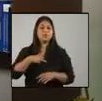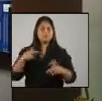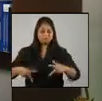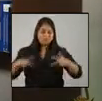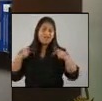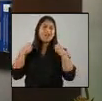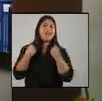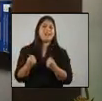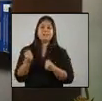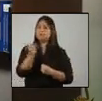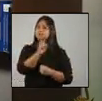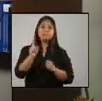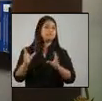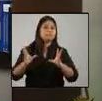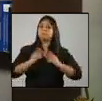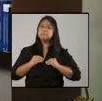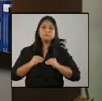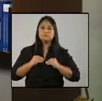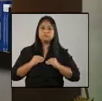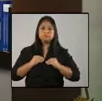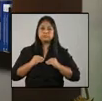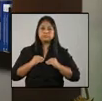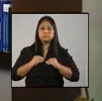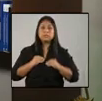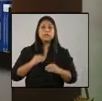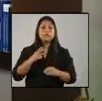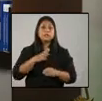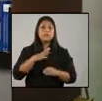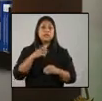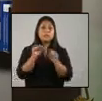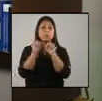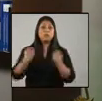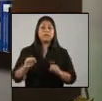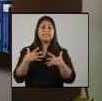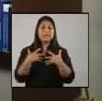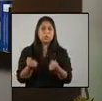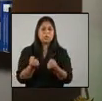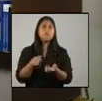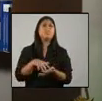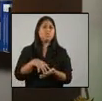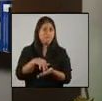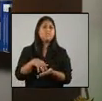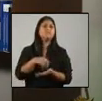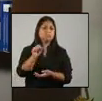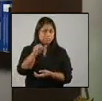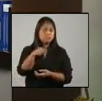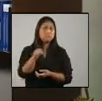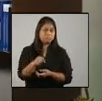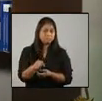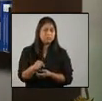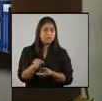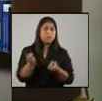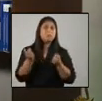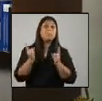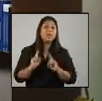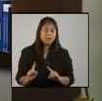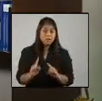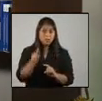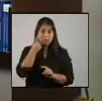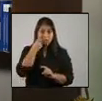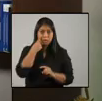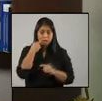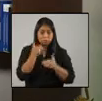no lo permitiremos. Tenemos un sistema de salud endeble, yo no lo niego. Pero la ruta de su